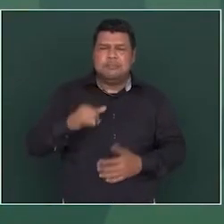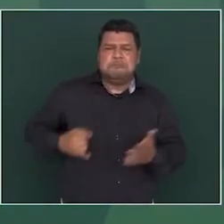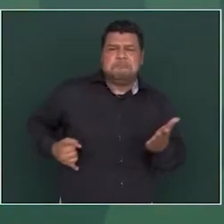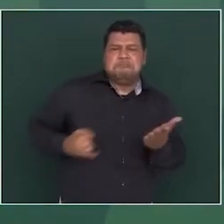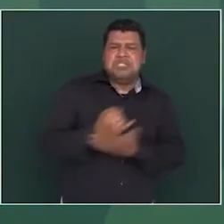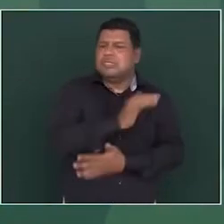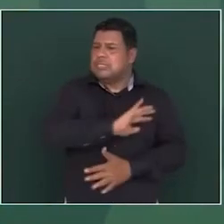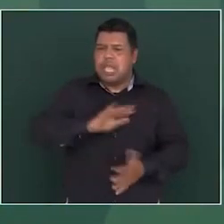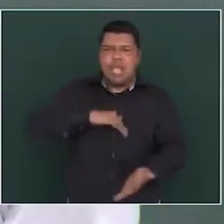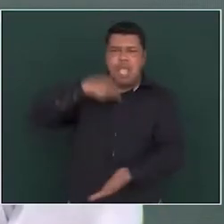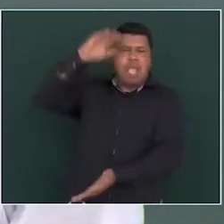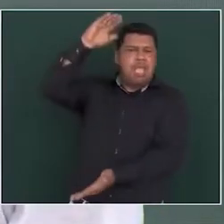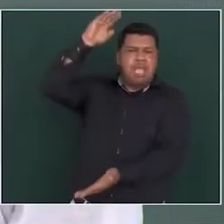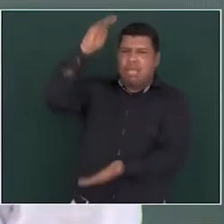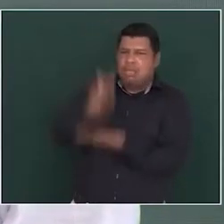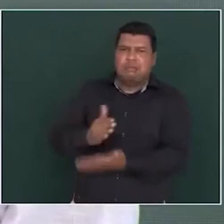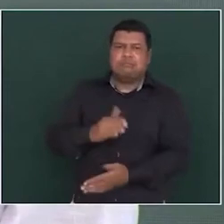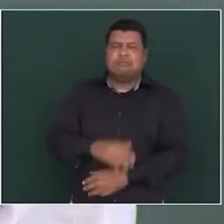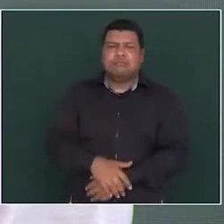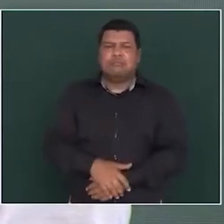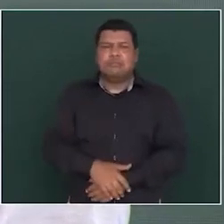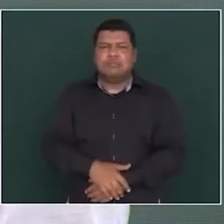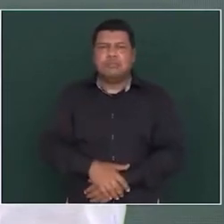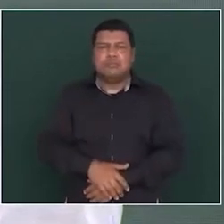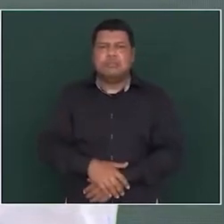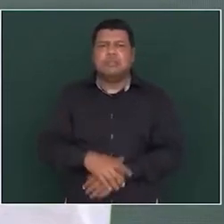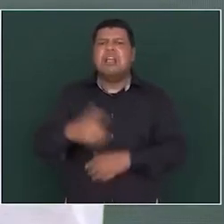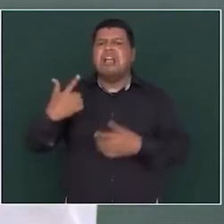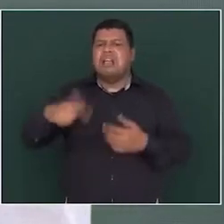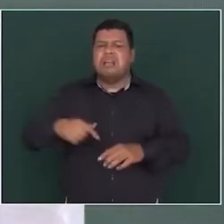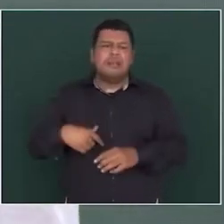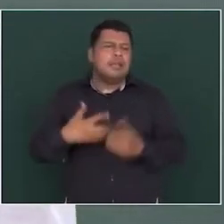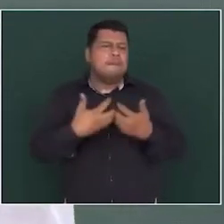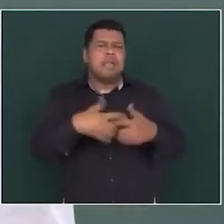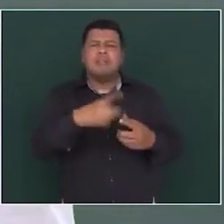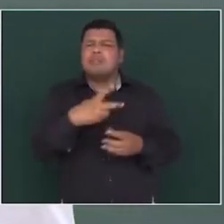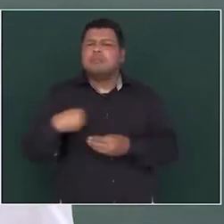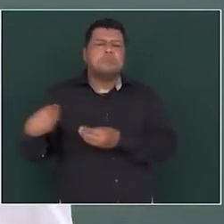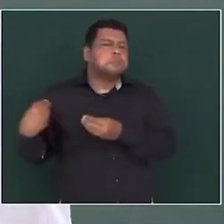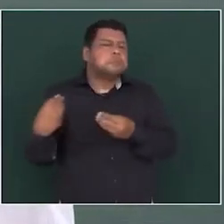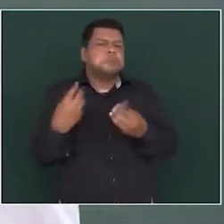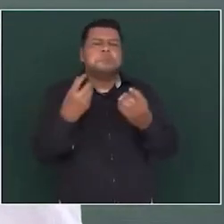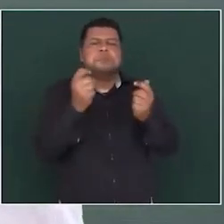privatizó privatizó los ferrocarriles se los entregó a dos empresas